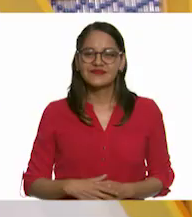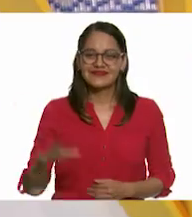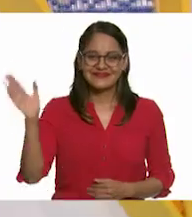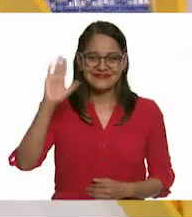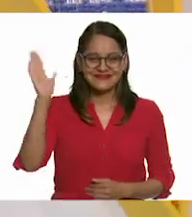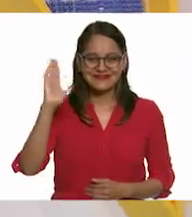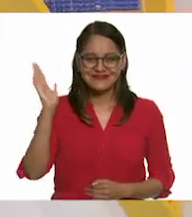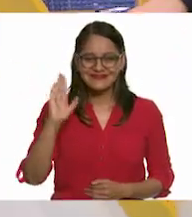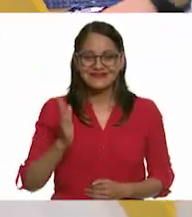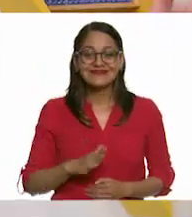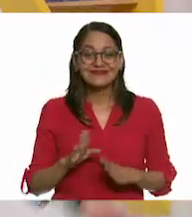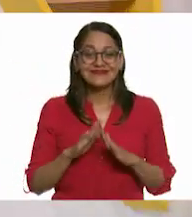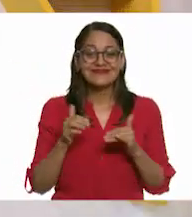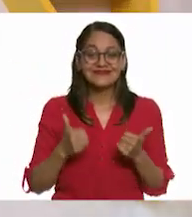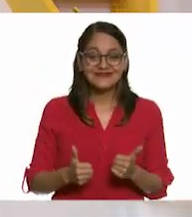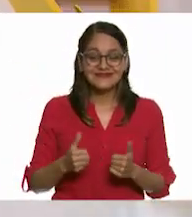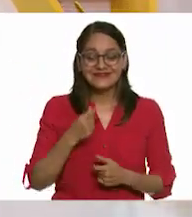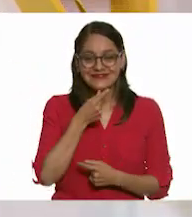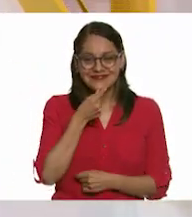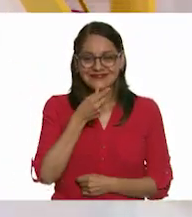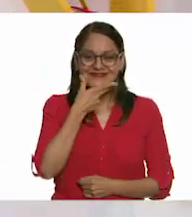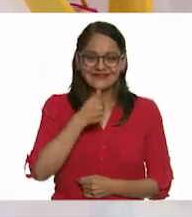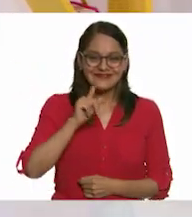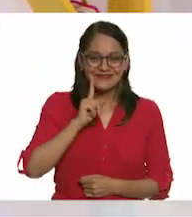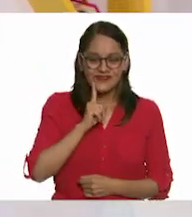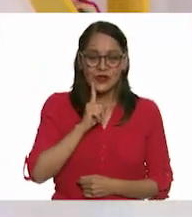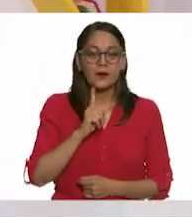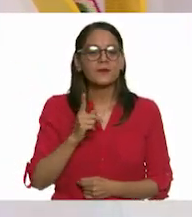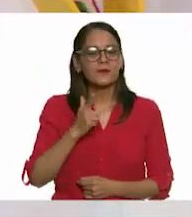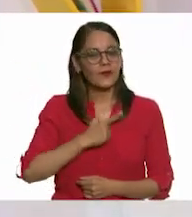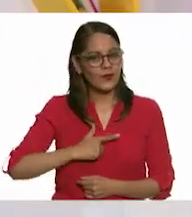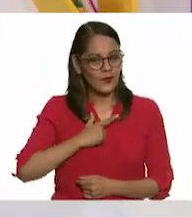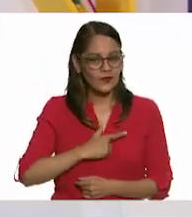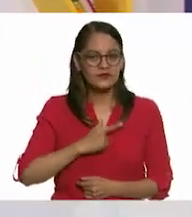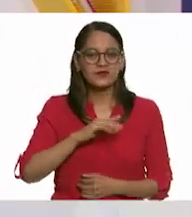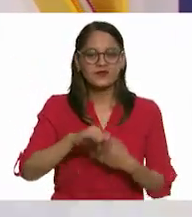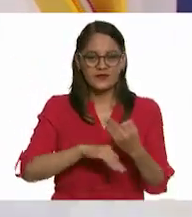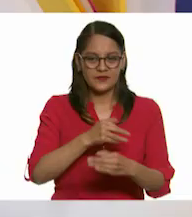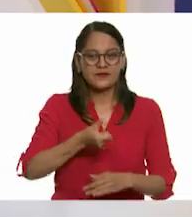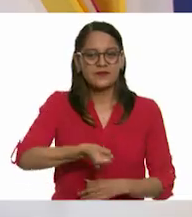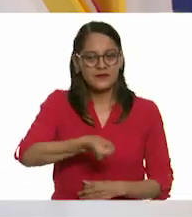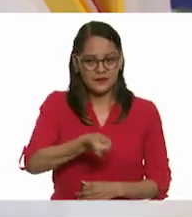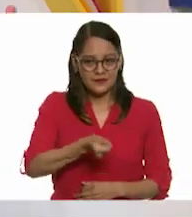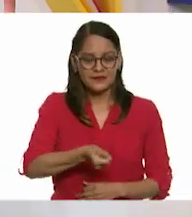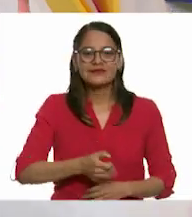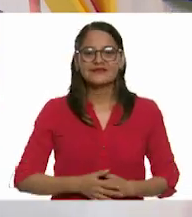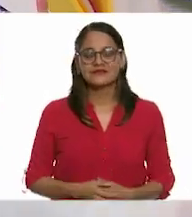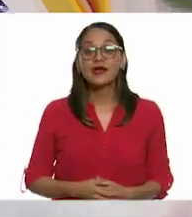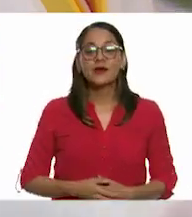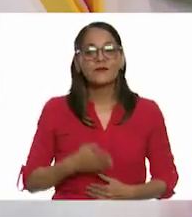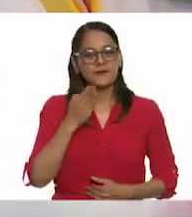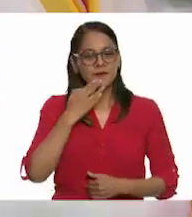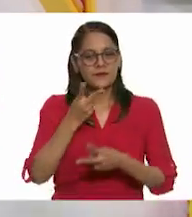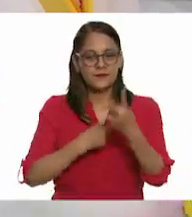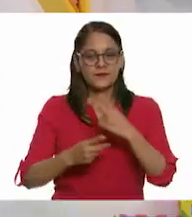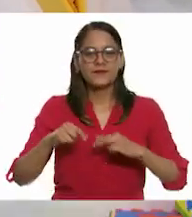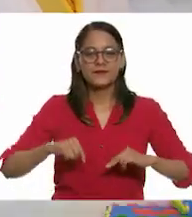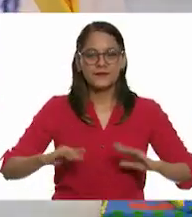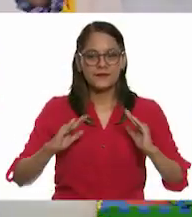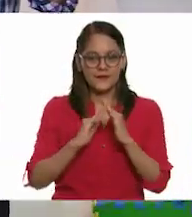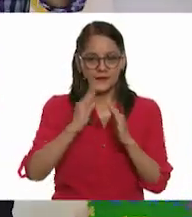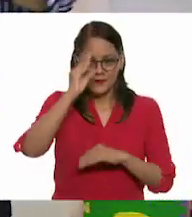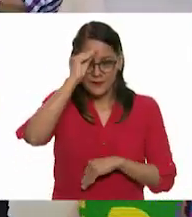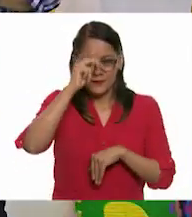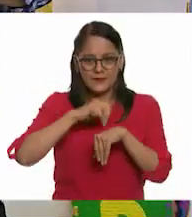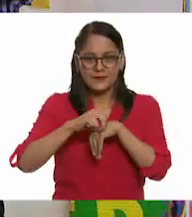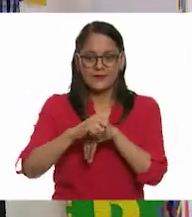¡Hola! ¿Cómo están, niñas y niños? Es un placer saludarlas y saludarlos. Bienvenidas y bienvenidos a Aprende en Casa